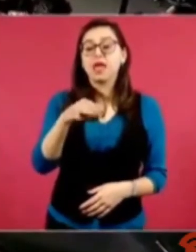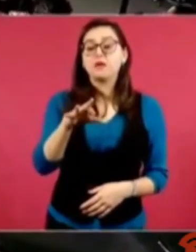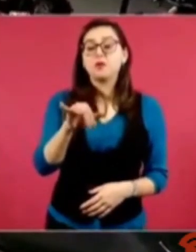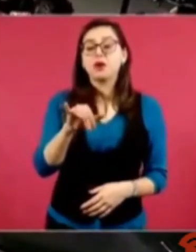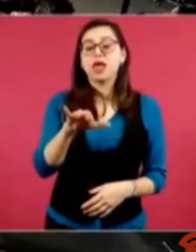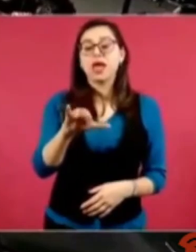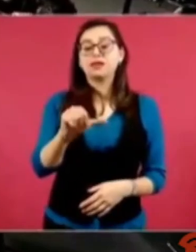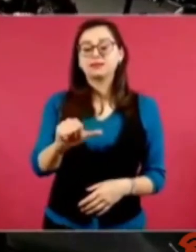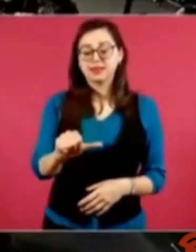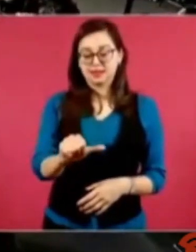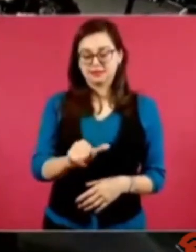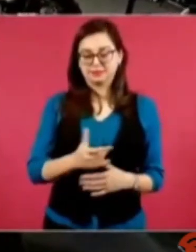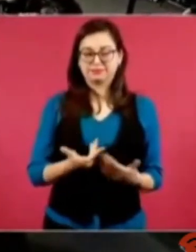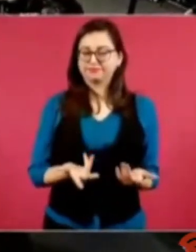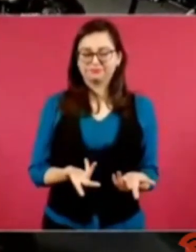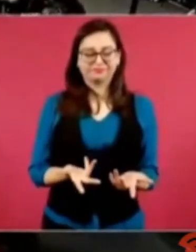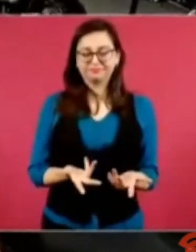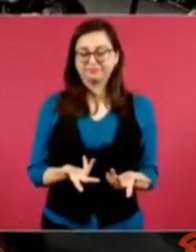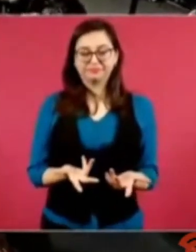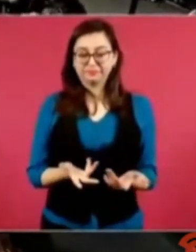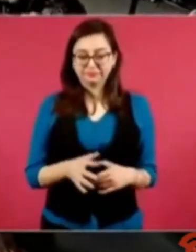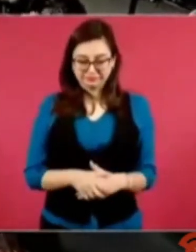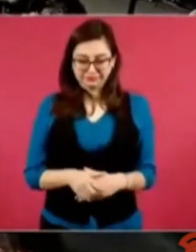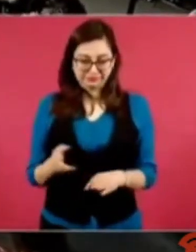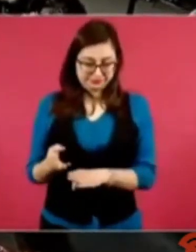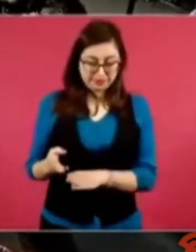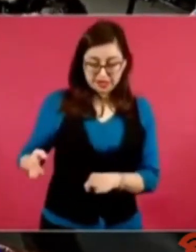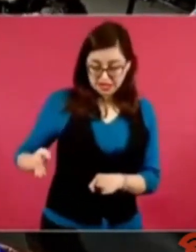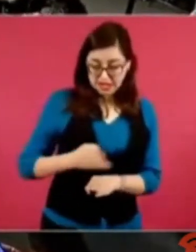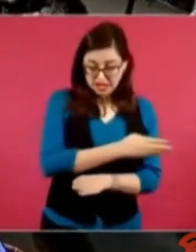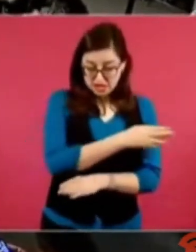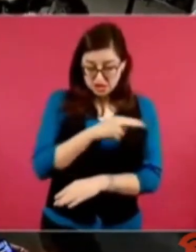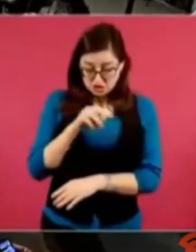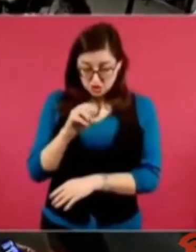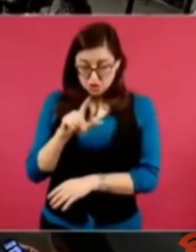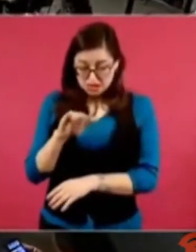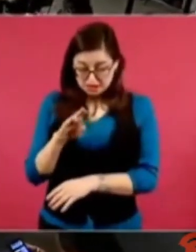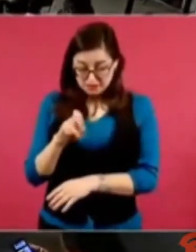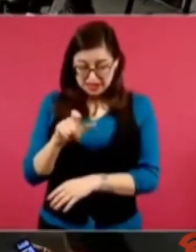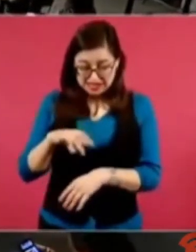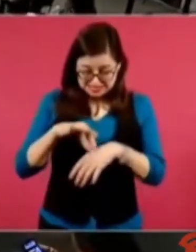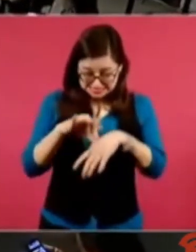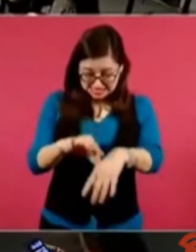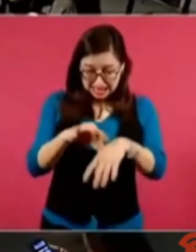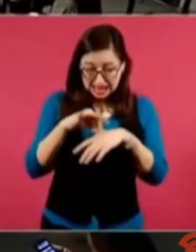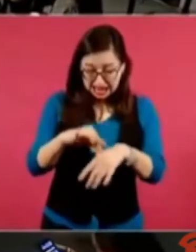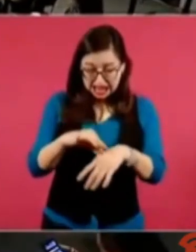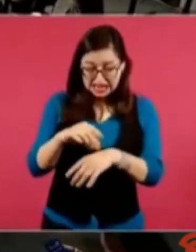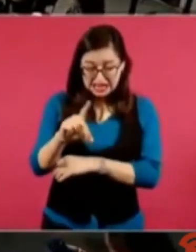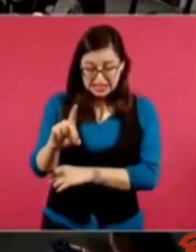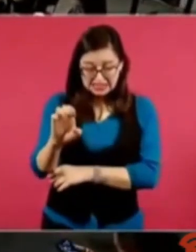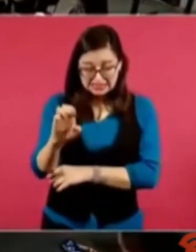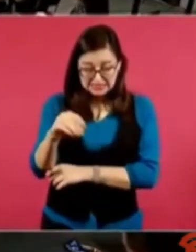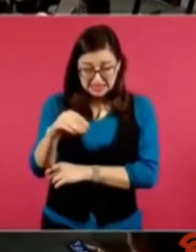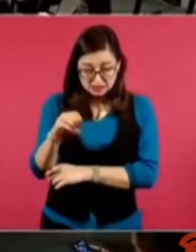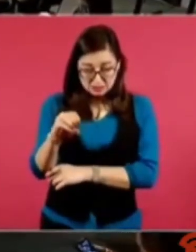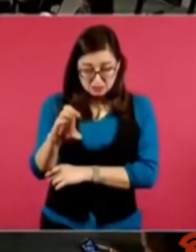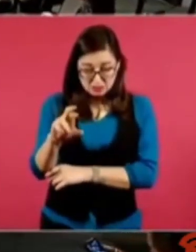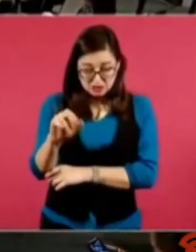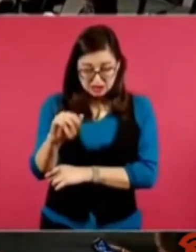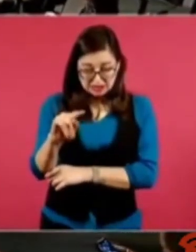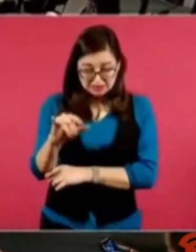los gobiernos del periodo neoliberal fuesen democráticos. no sólo